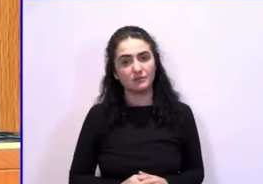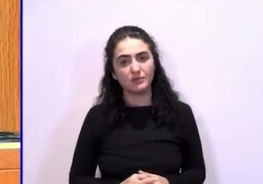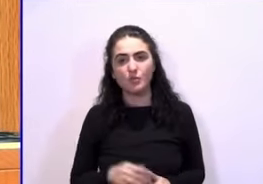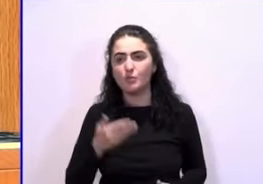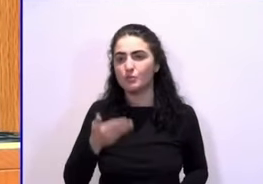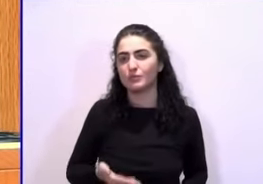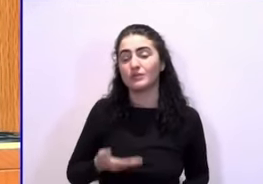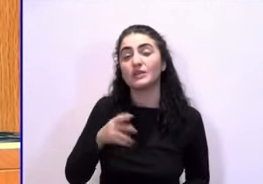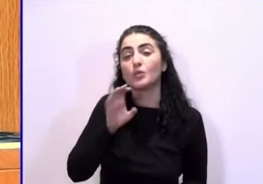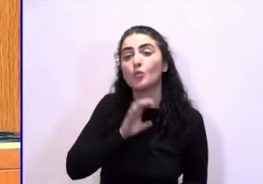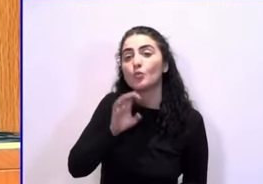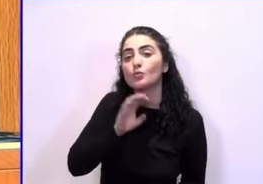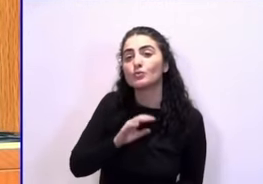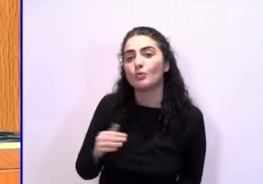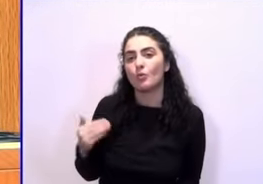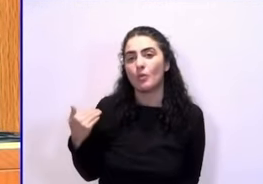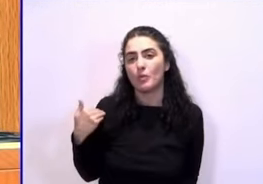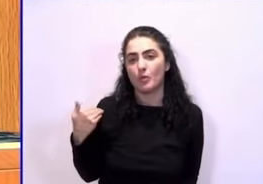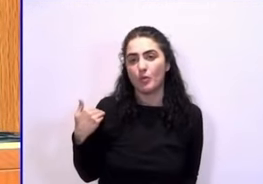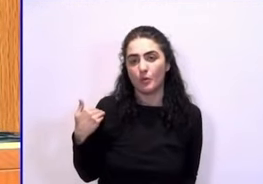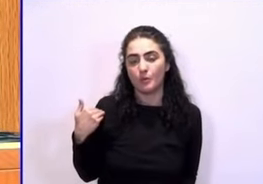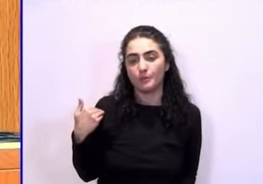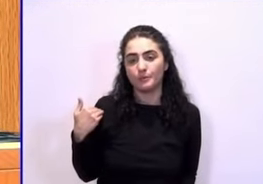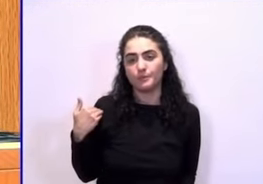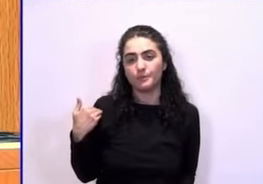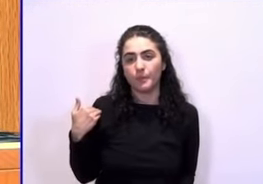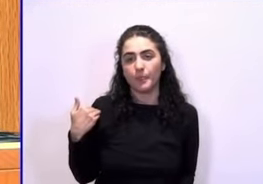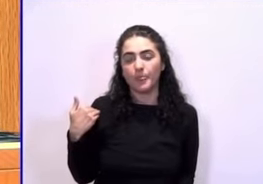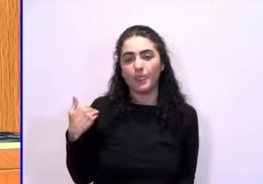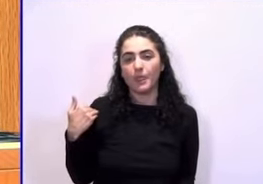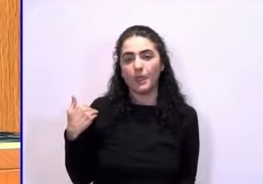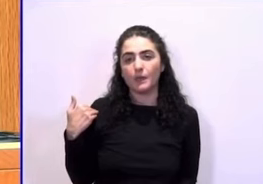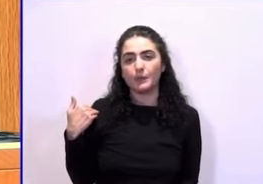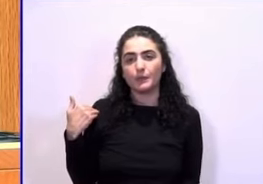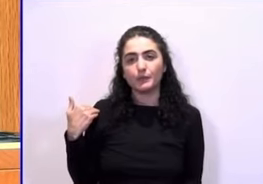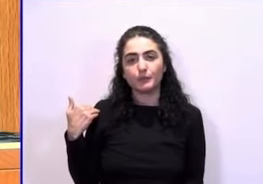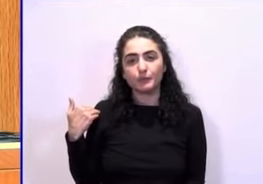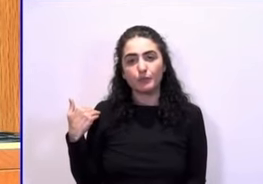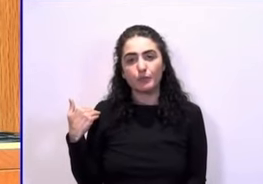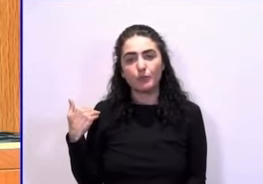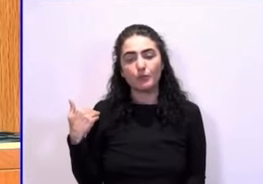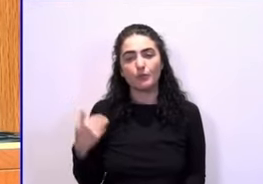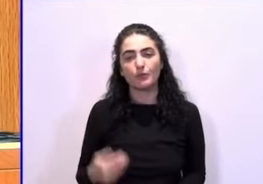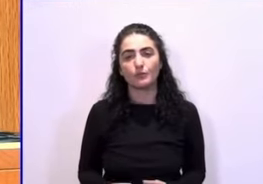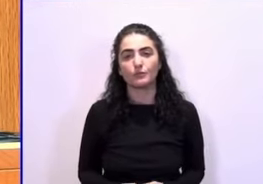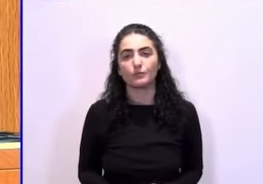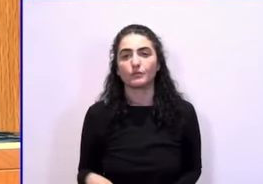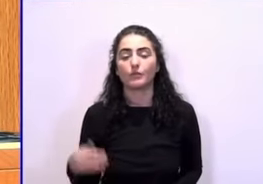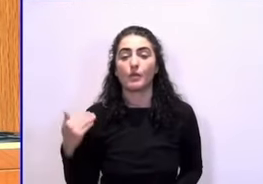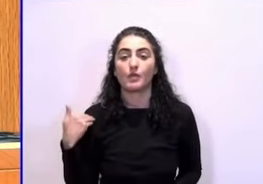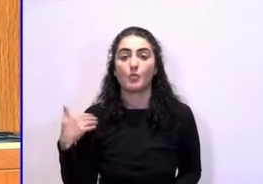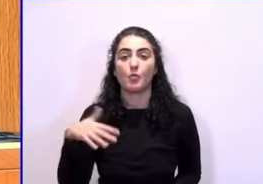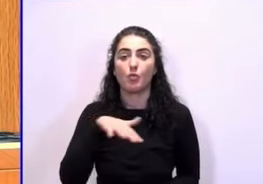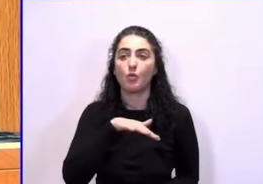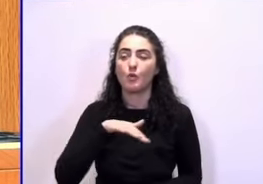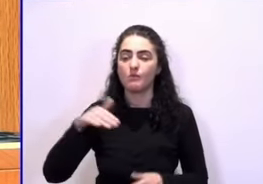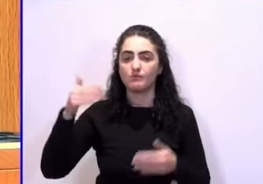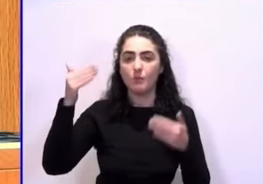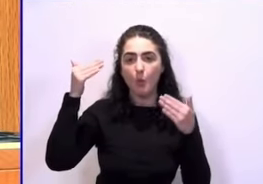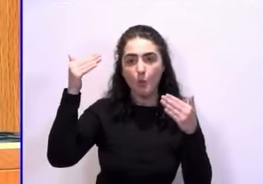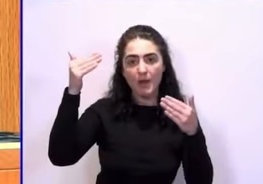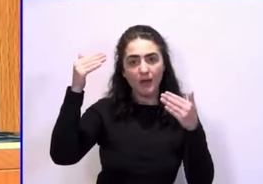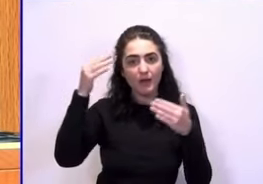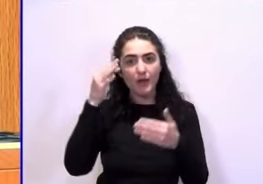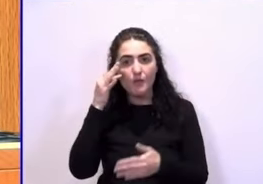que recientemente entrara en el lugar de homenaje en